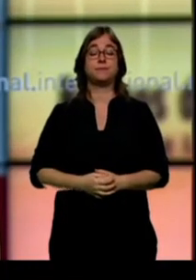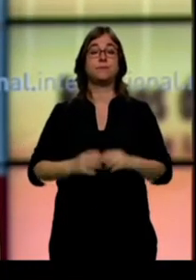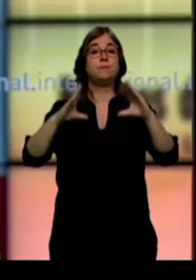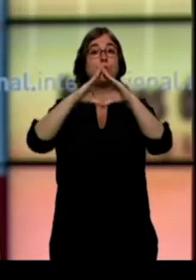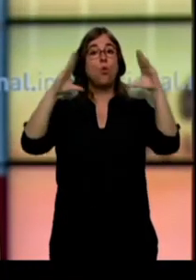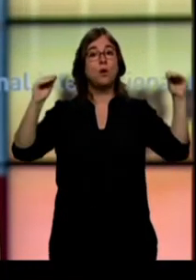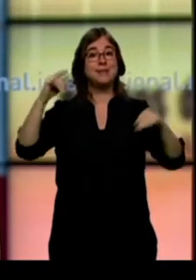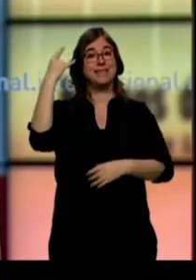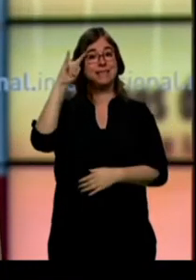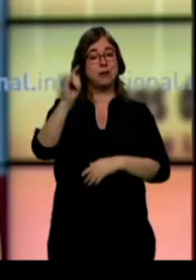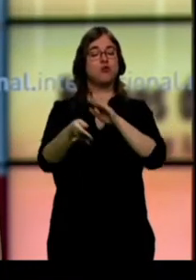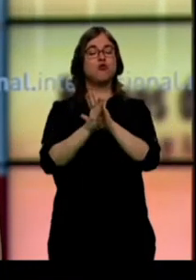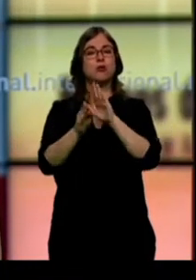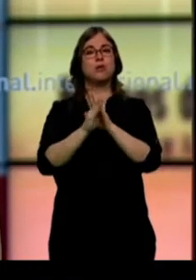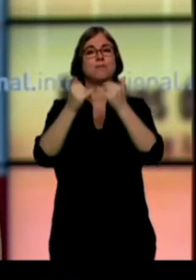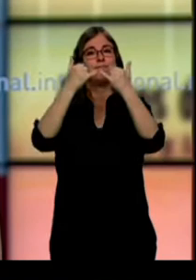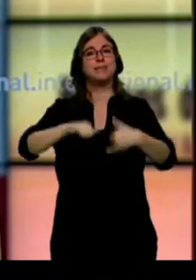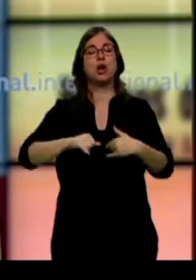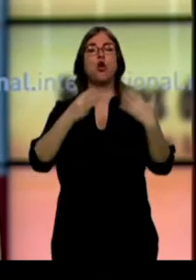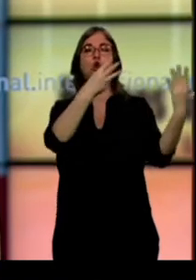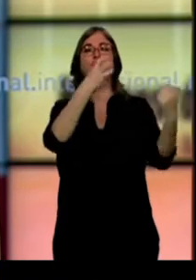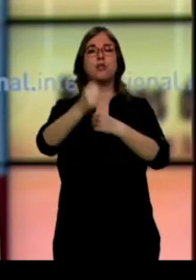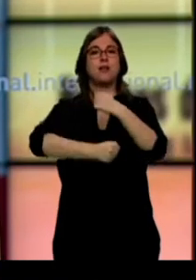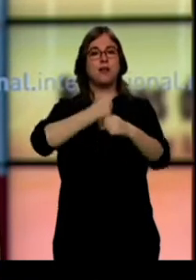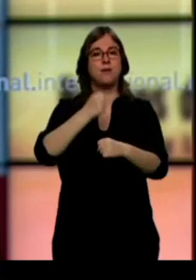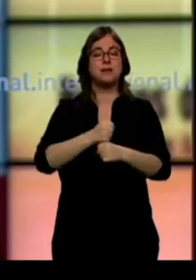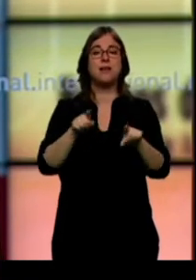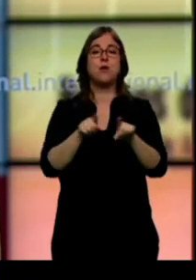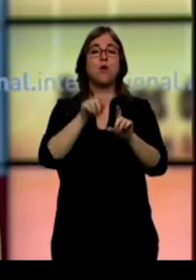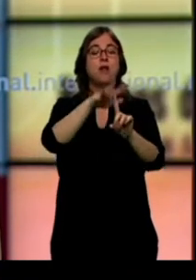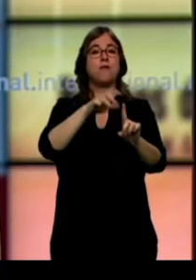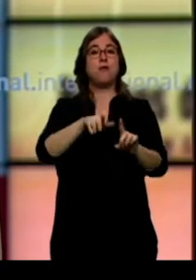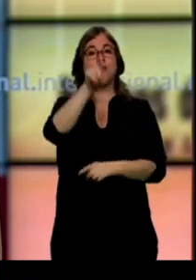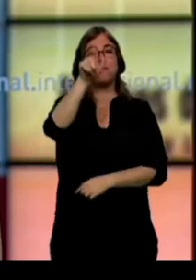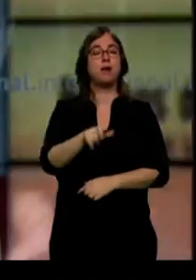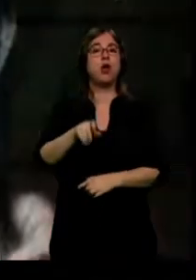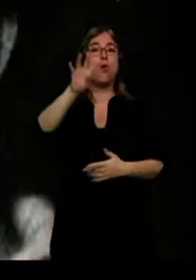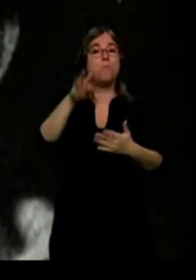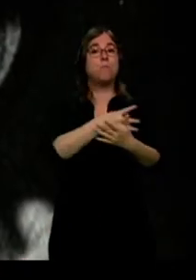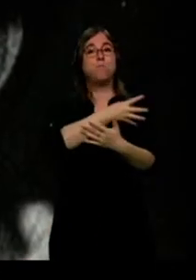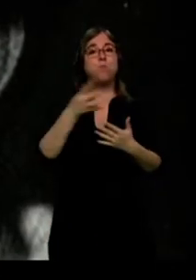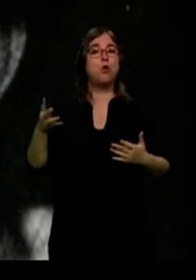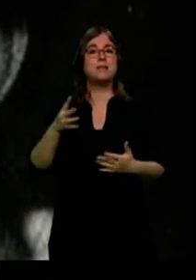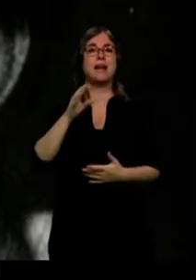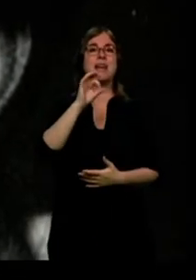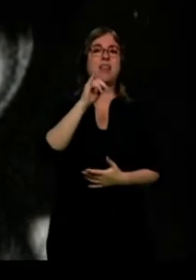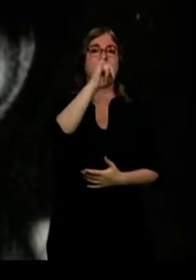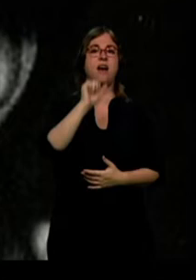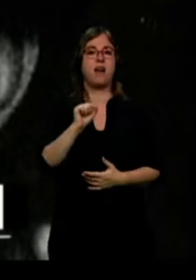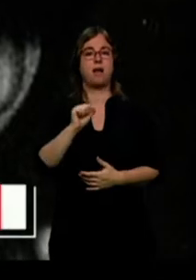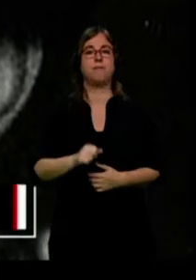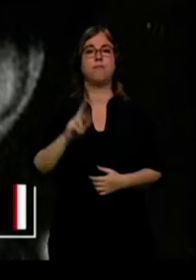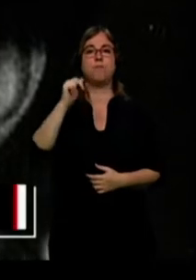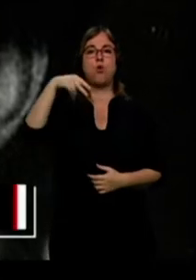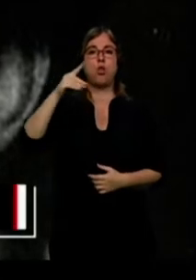continúa celebrando su octavo centenario con un foro sobre la figura del poeta norteamericano Ezra Pound. Más de un